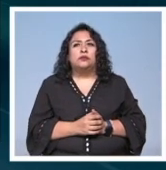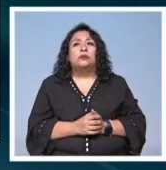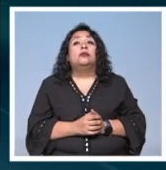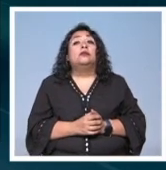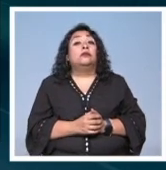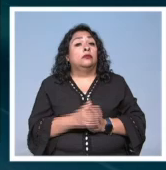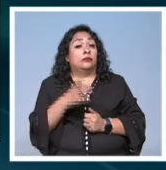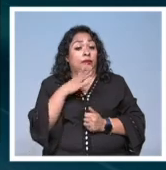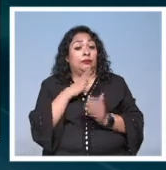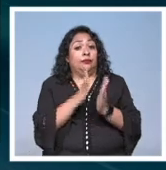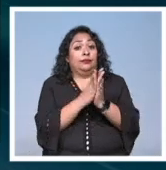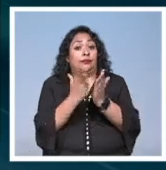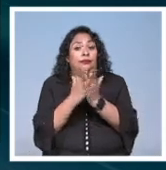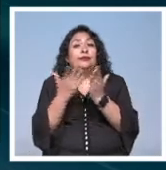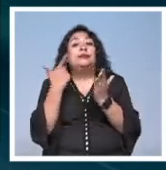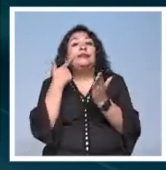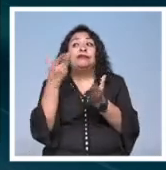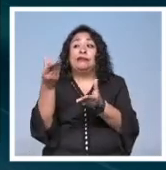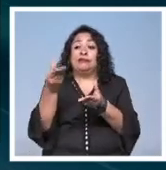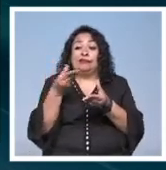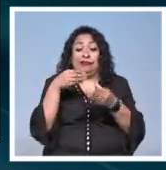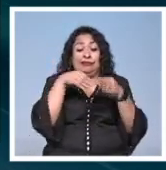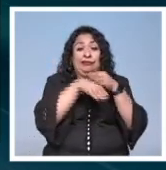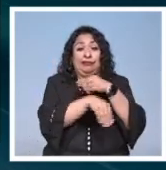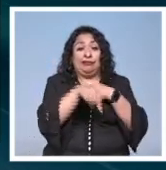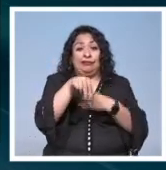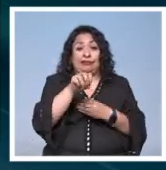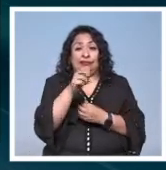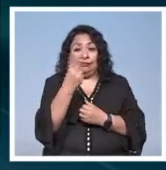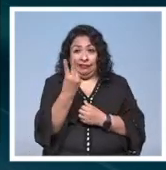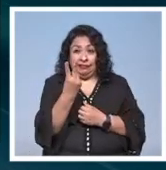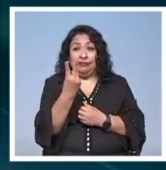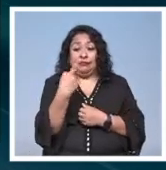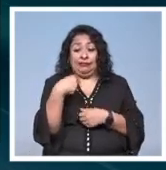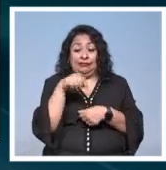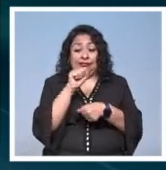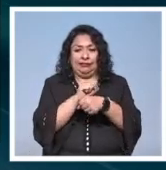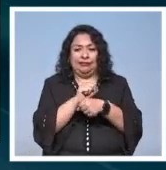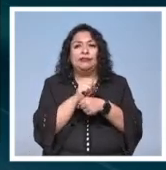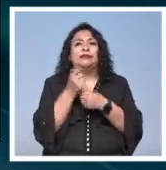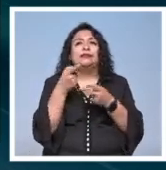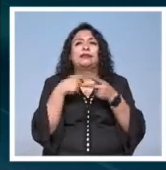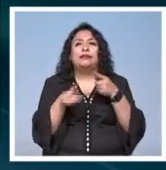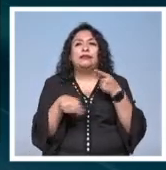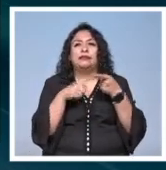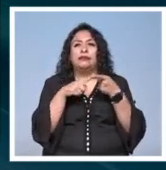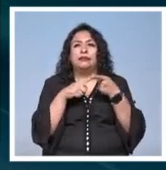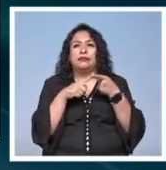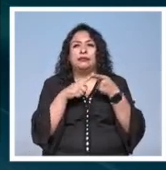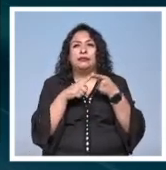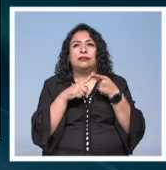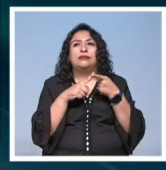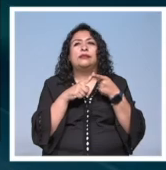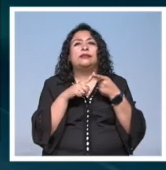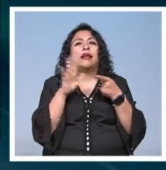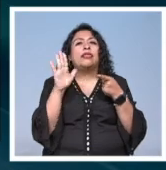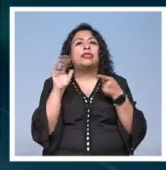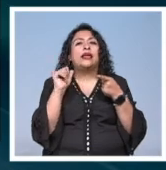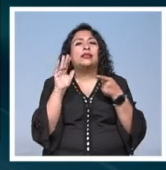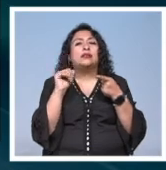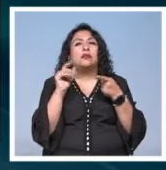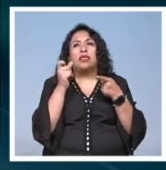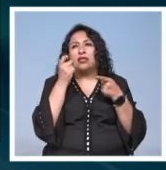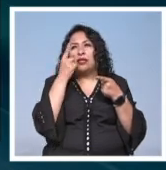tenemos libros vamos a ver que llegó al buzón de Noticias 22 esta semana comenzamos con las despedidas